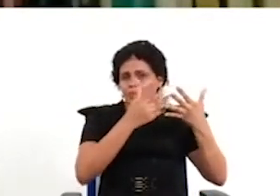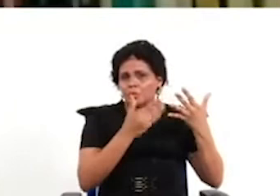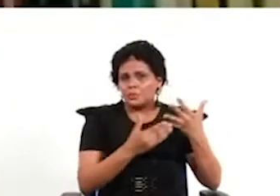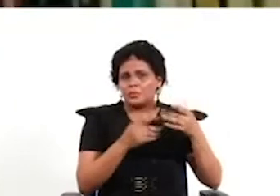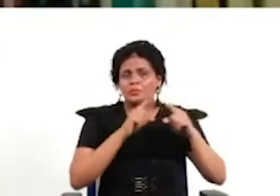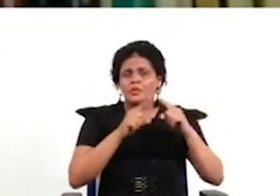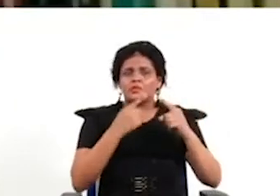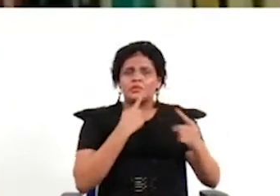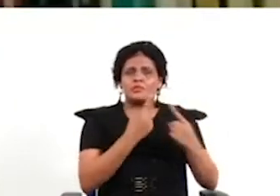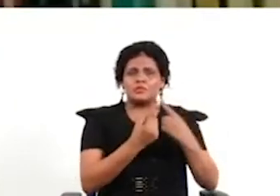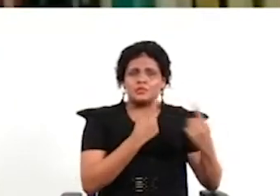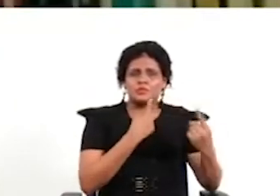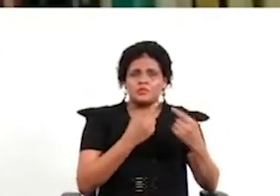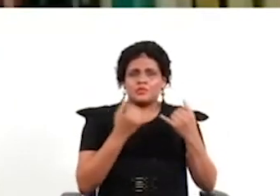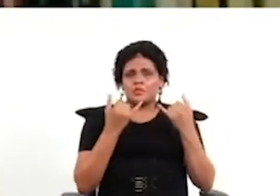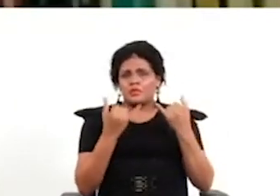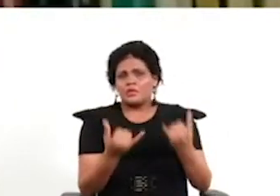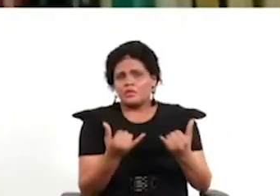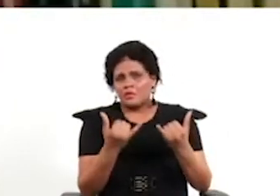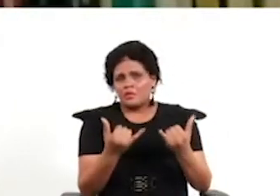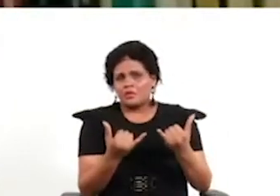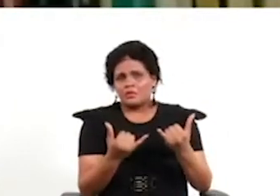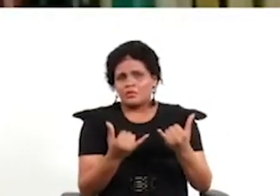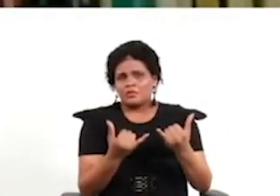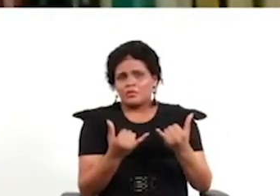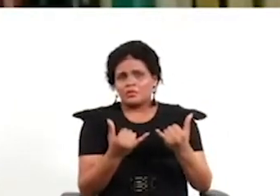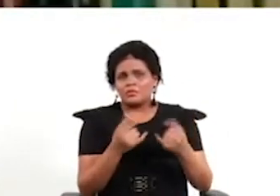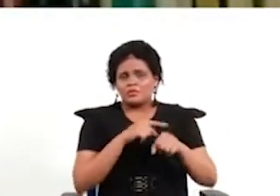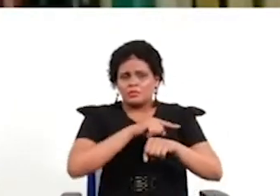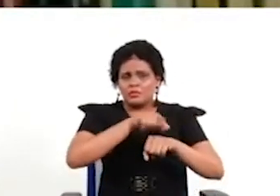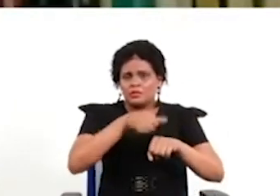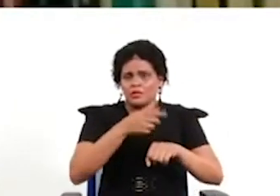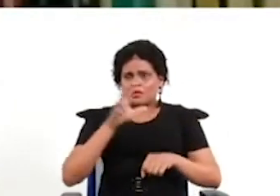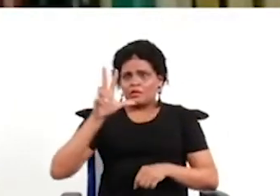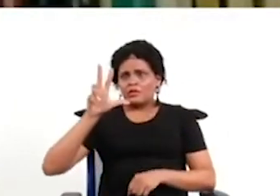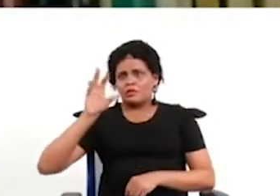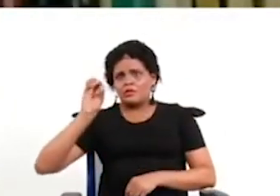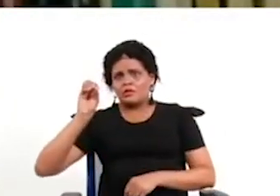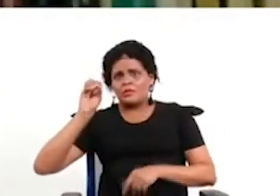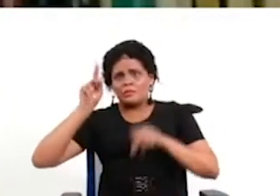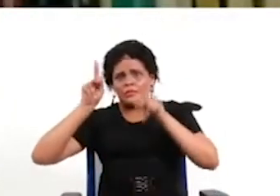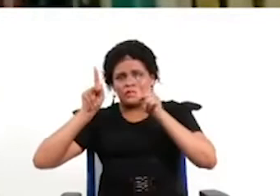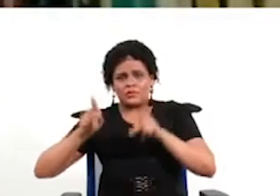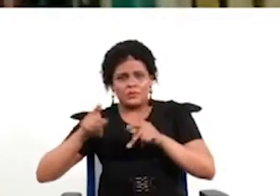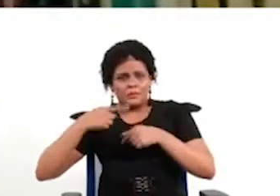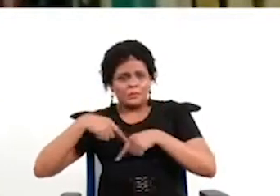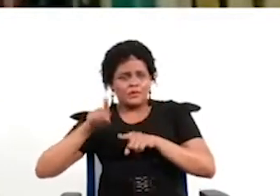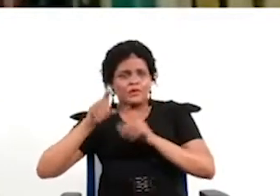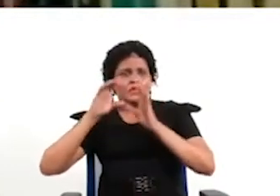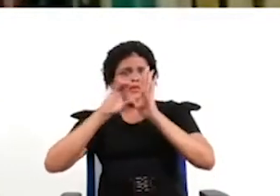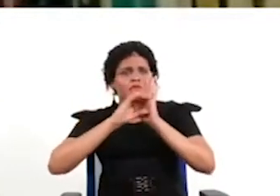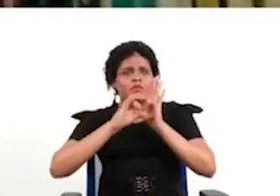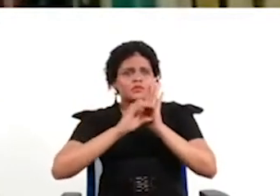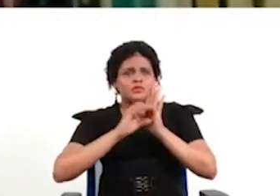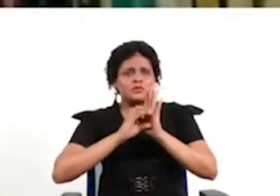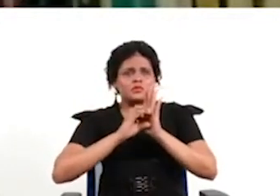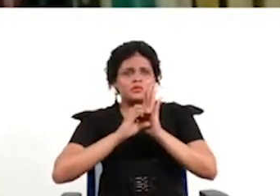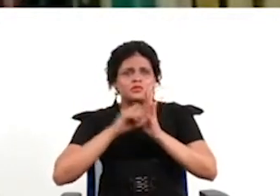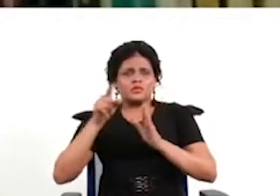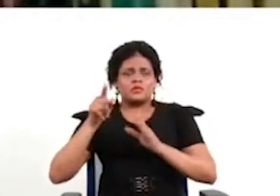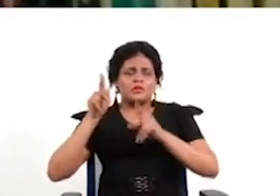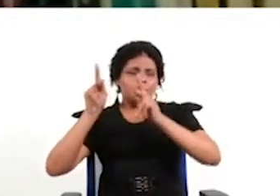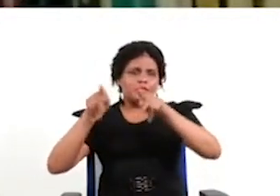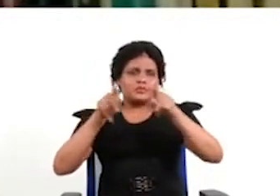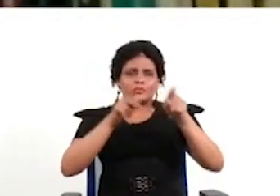diálogo que si decimos bueno damos dos horas para una asamblea de 500 personas para discutir la constitución es oiga o sea es poco